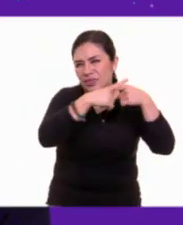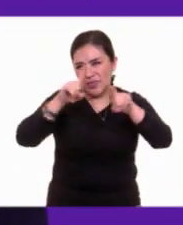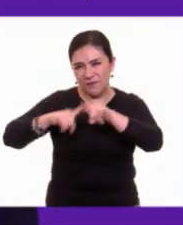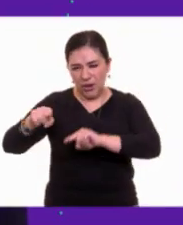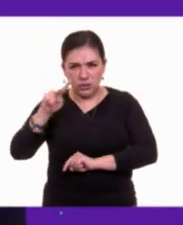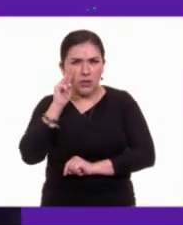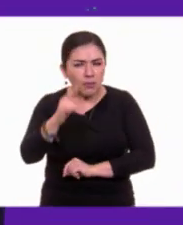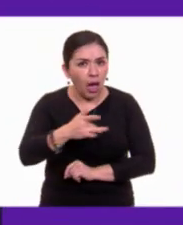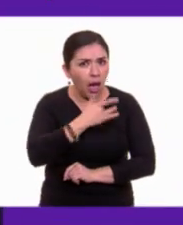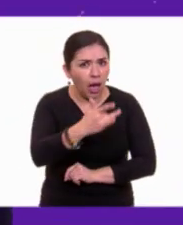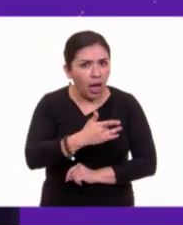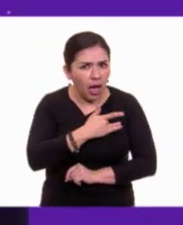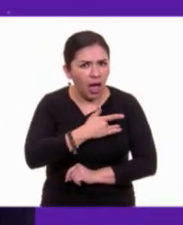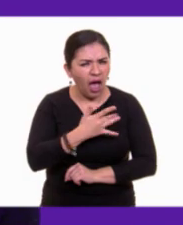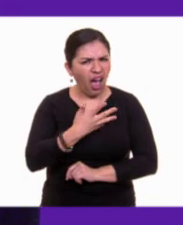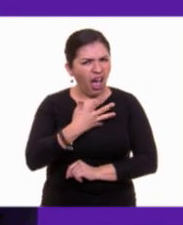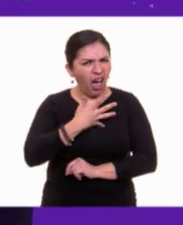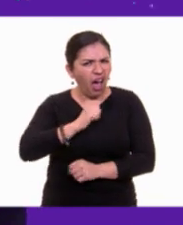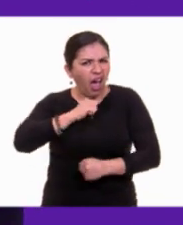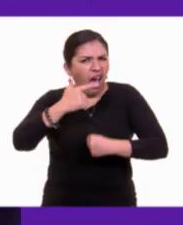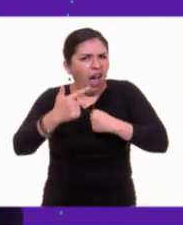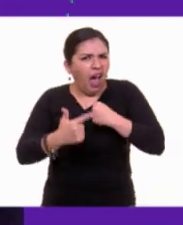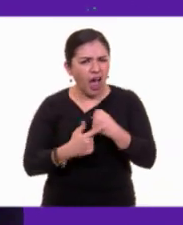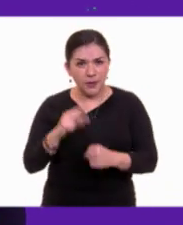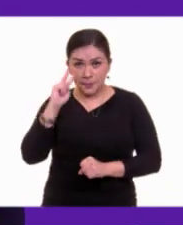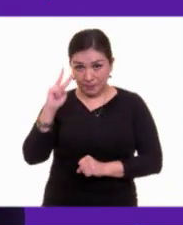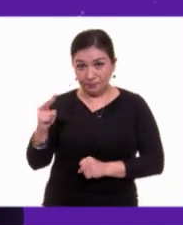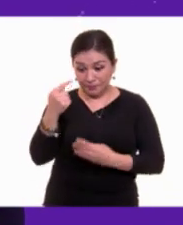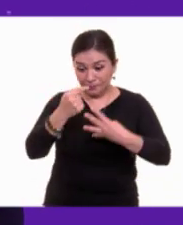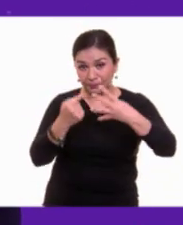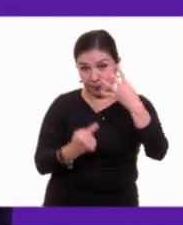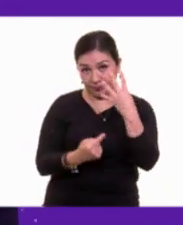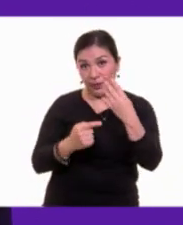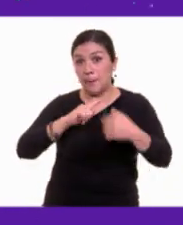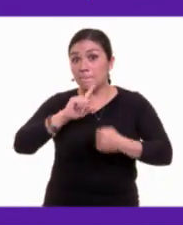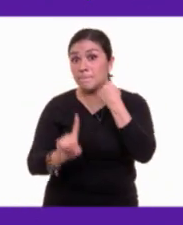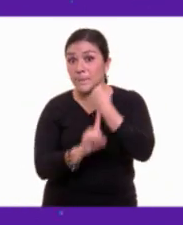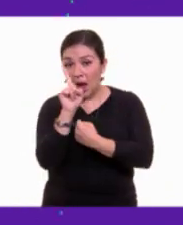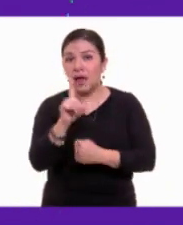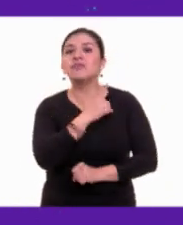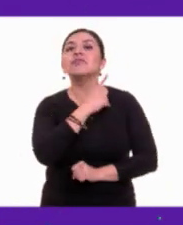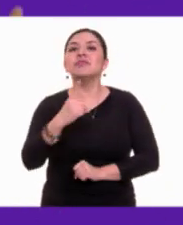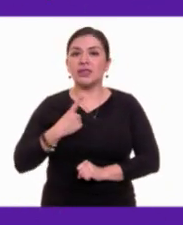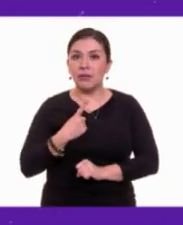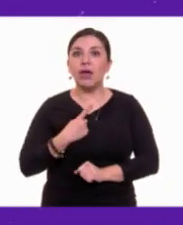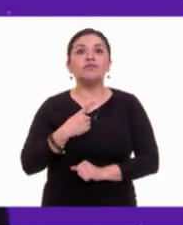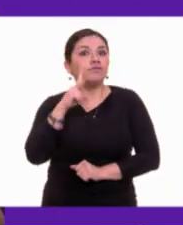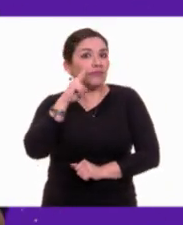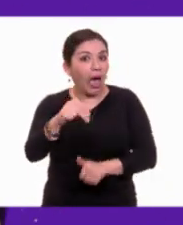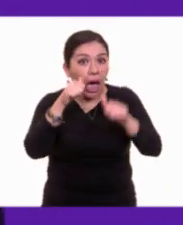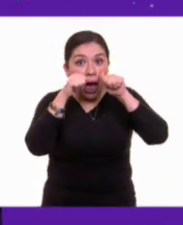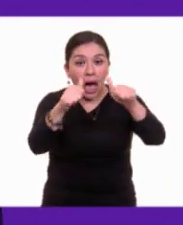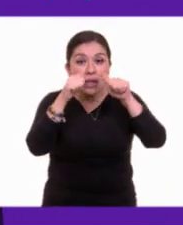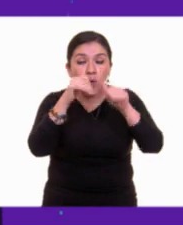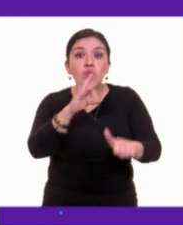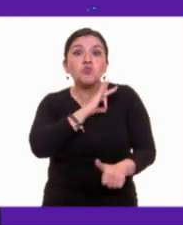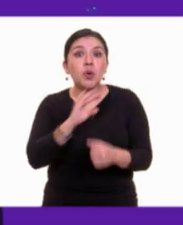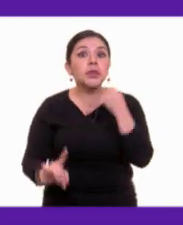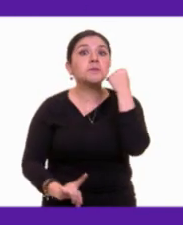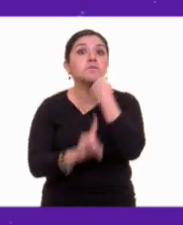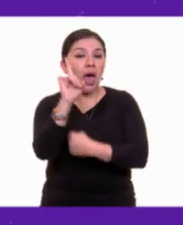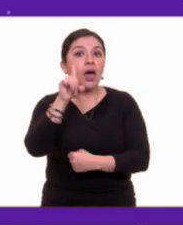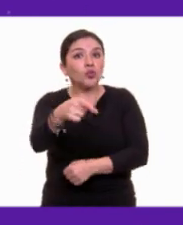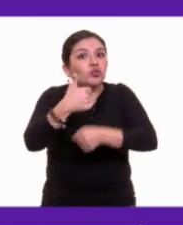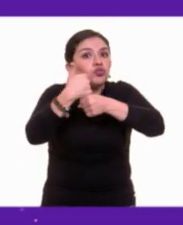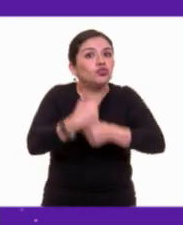plataforma digital, identificas alguna de las siguientes conductas antisociales, debes permanecer alerta, pues podrías llegar a ser